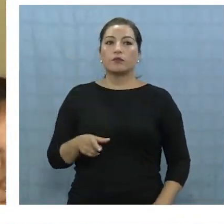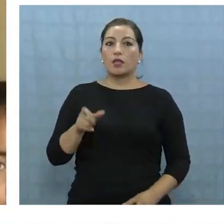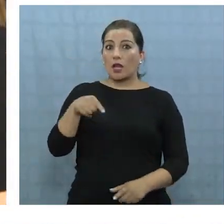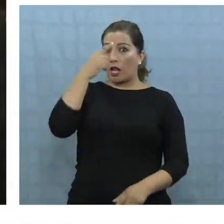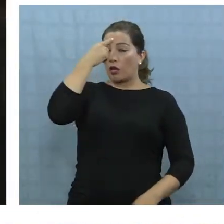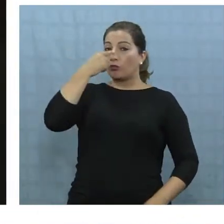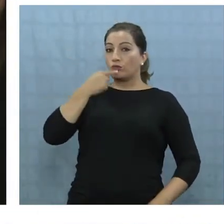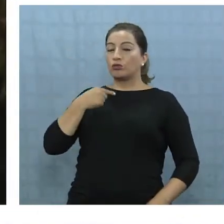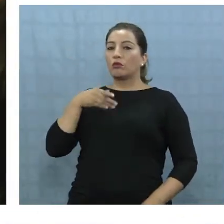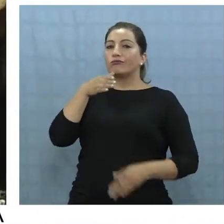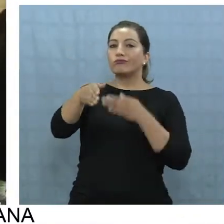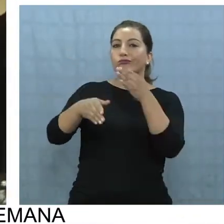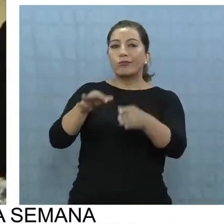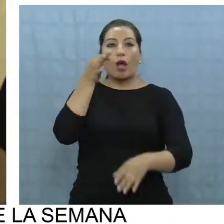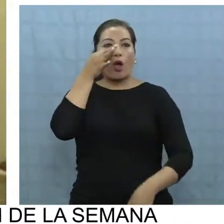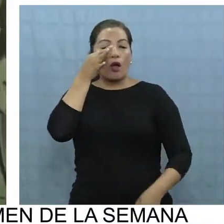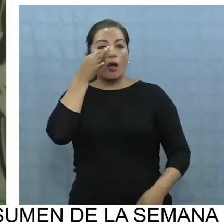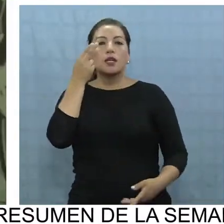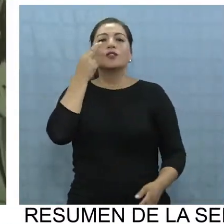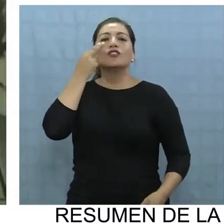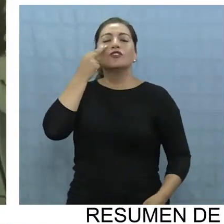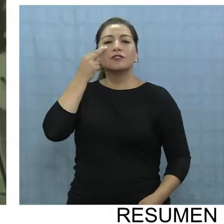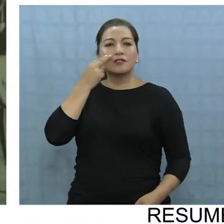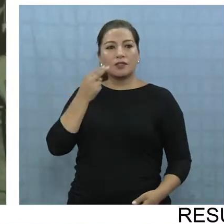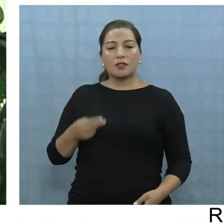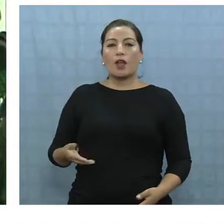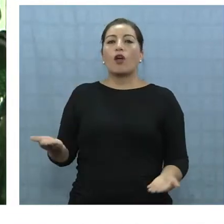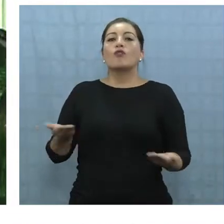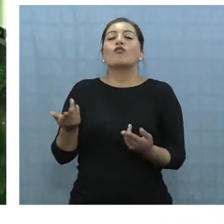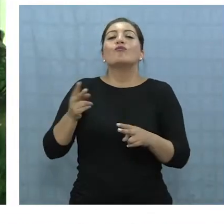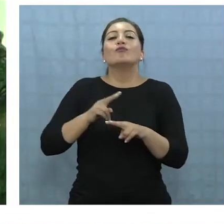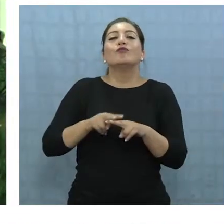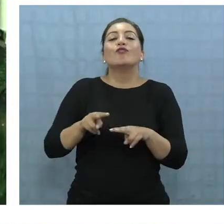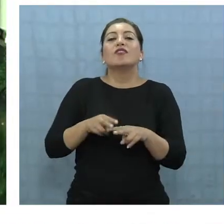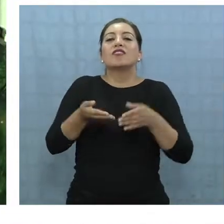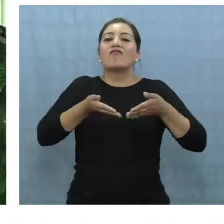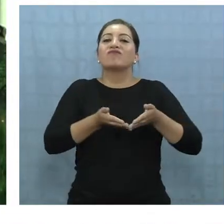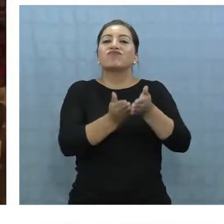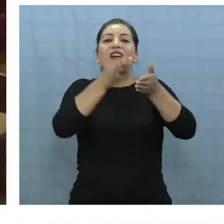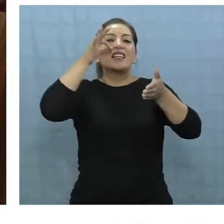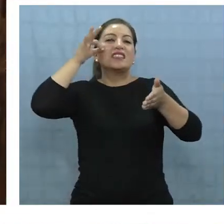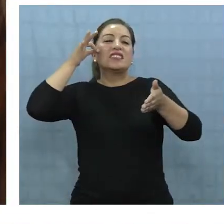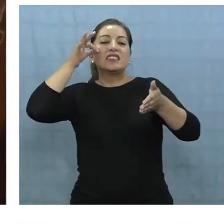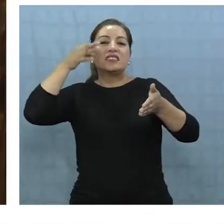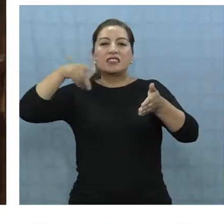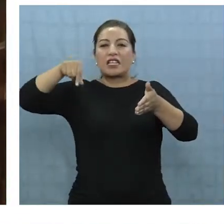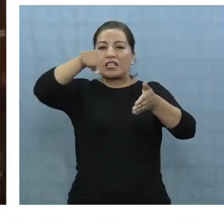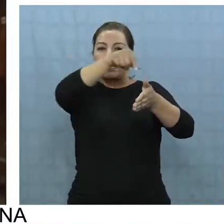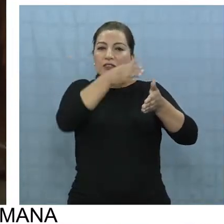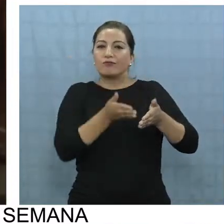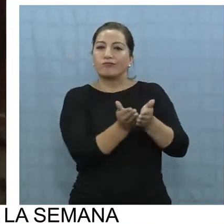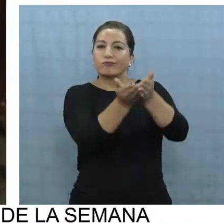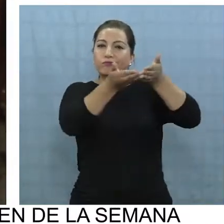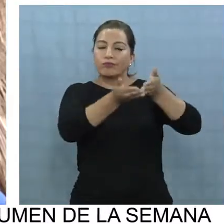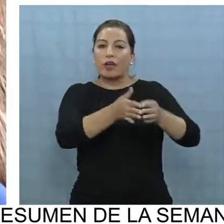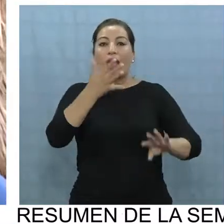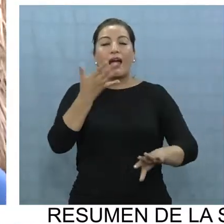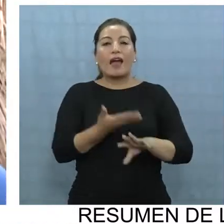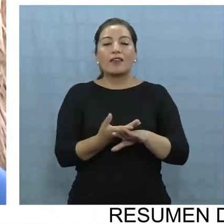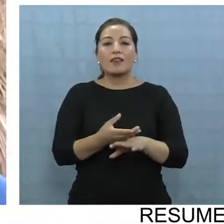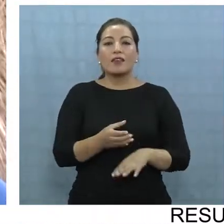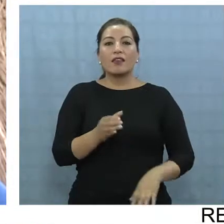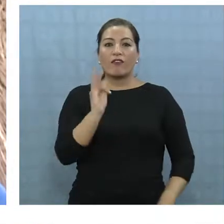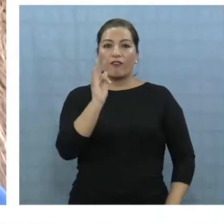turistas y visitantes podrán conocer cómo eran la producción y los embarques del salitre. Hay una colección de fichas,